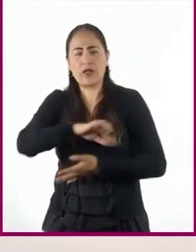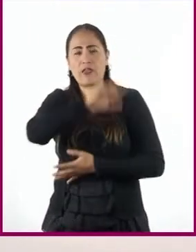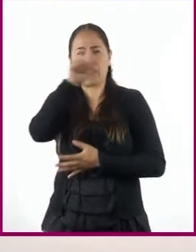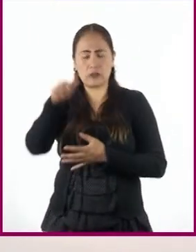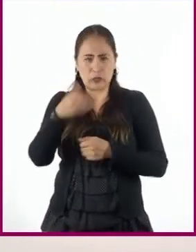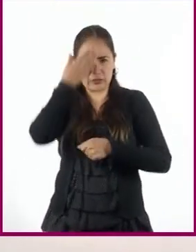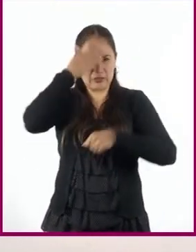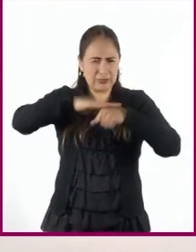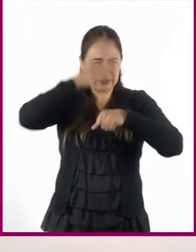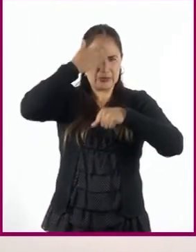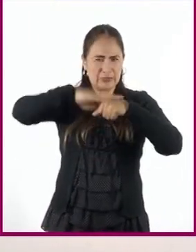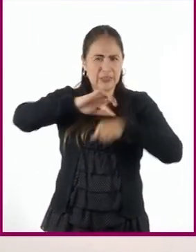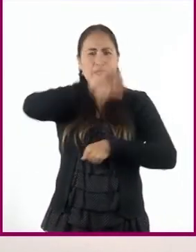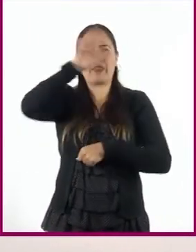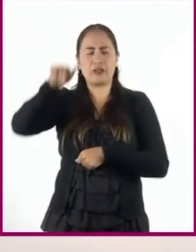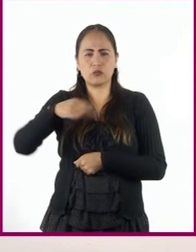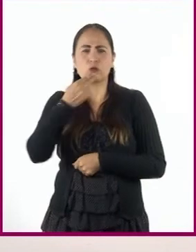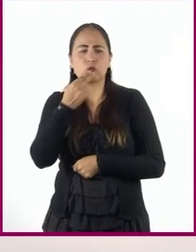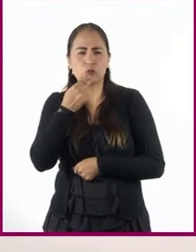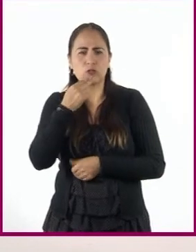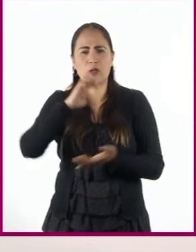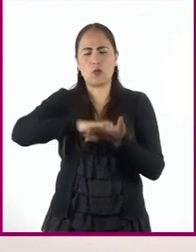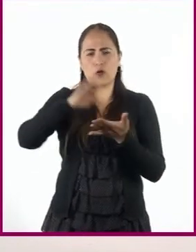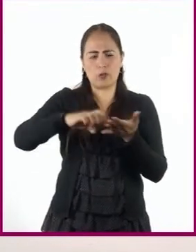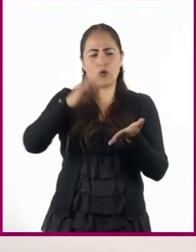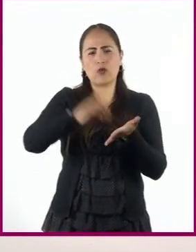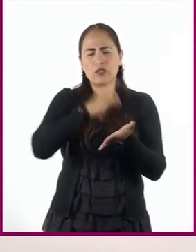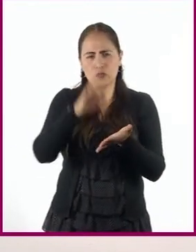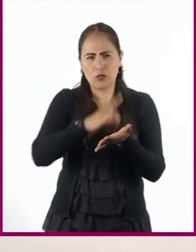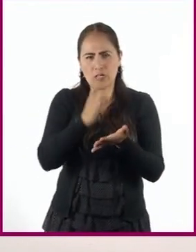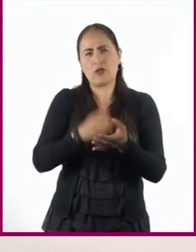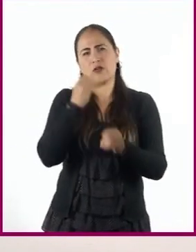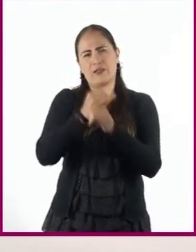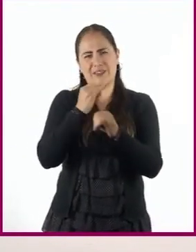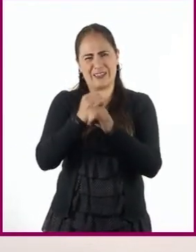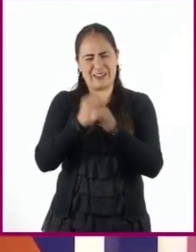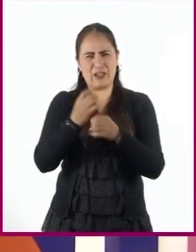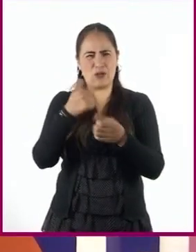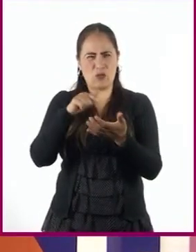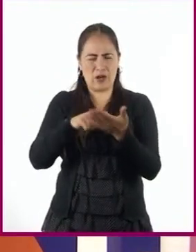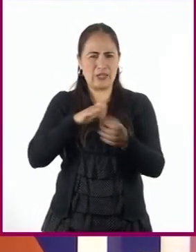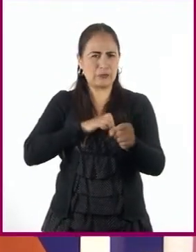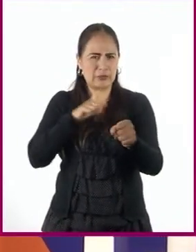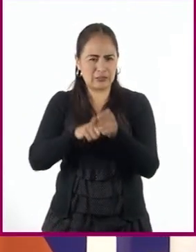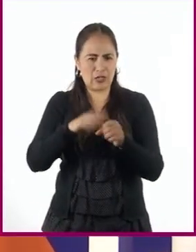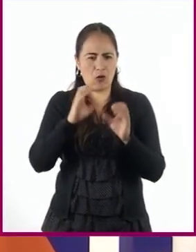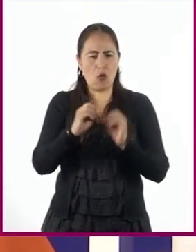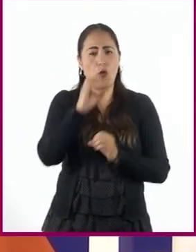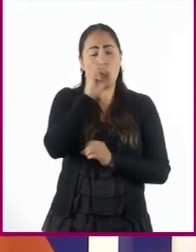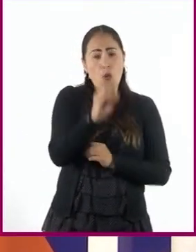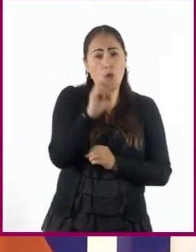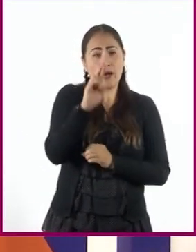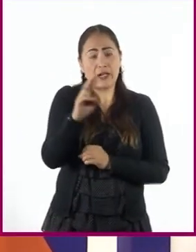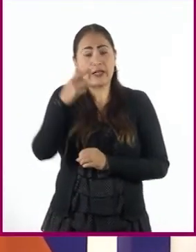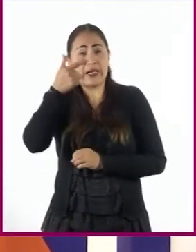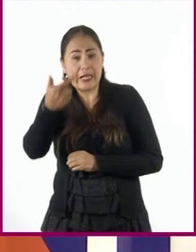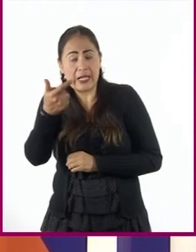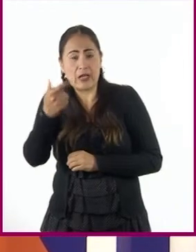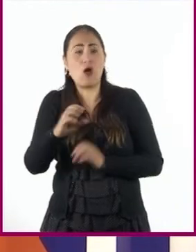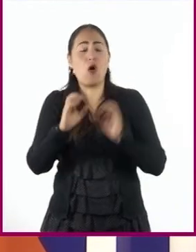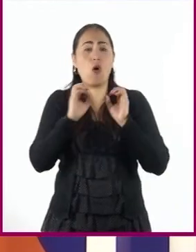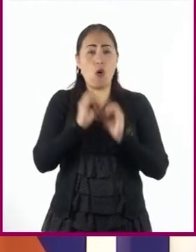cualquier situación. Pueden buscar en diccionarios, en sitios especializados y que terminen en ORG o en